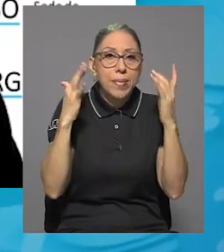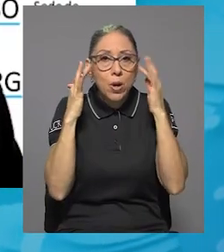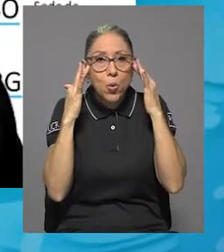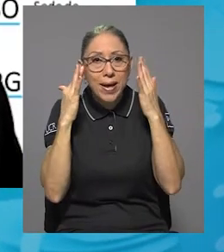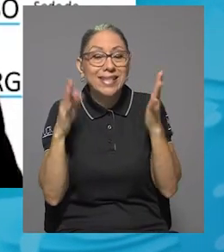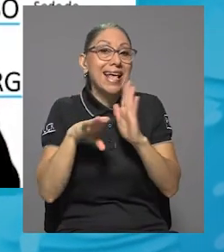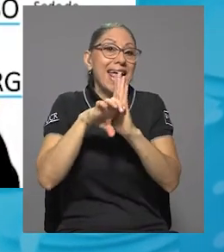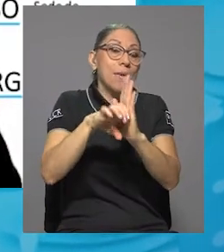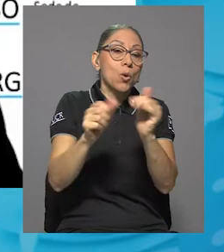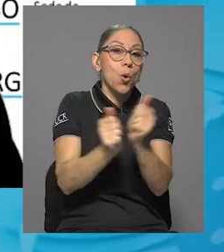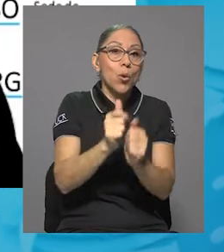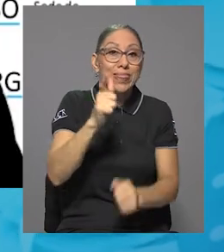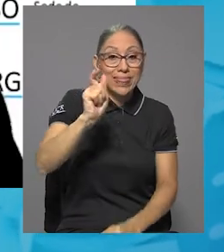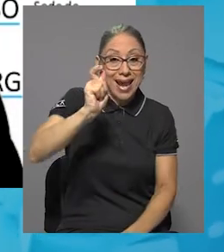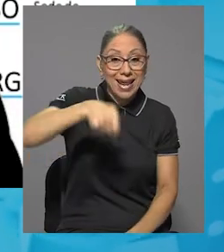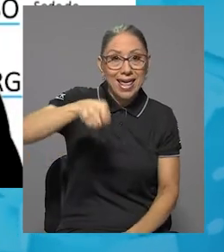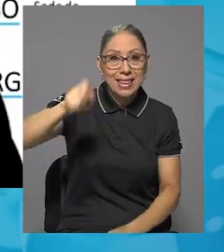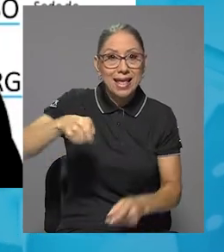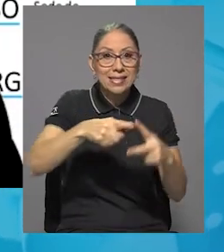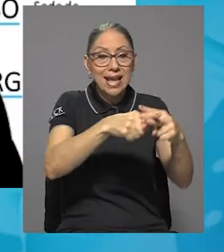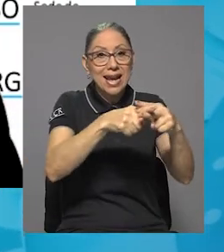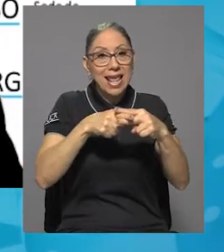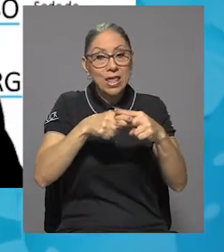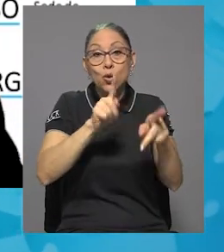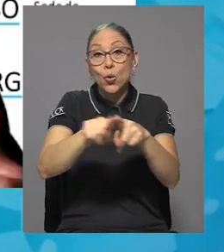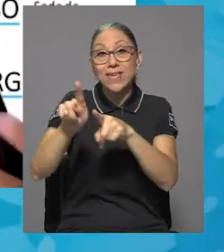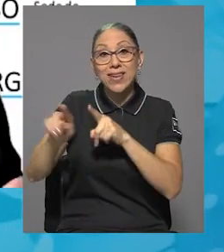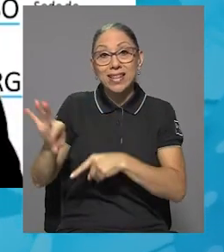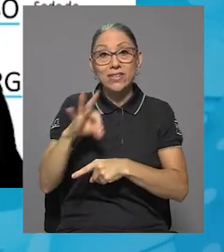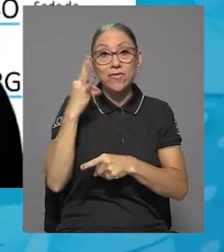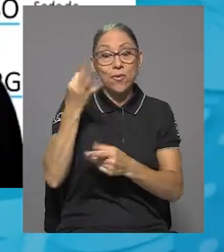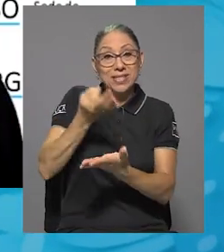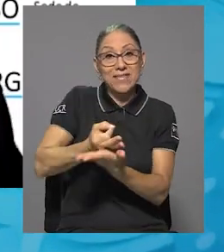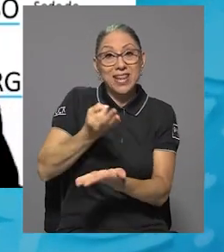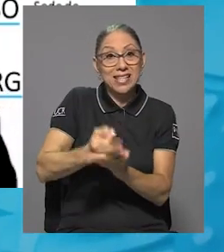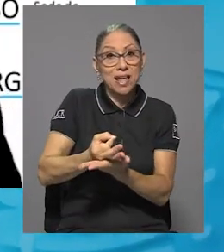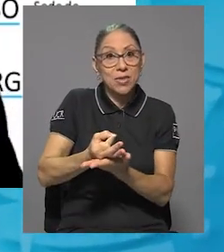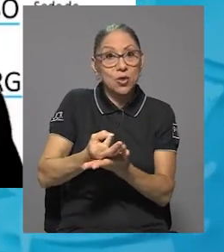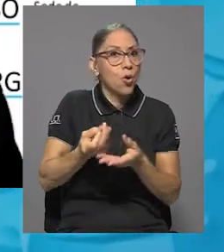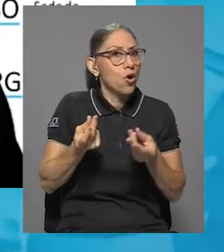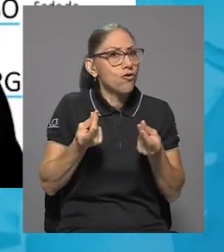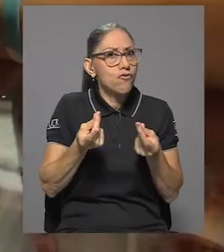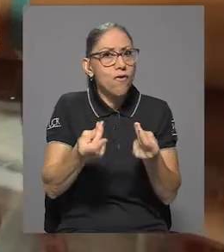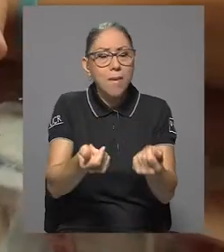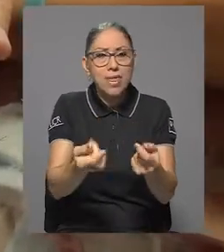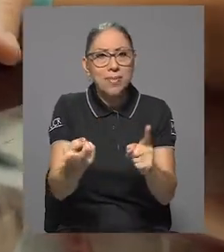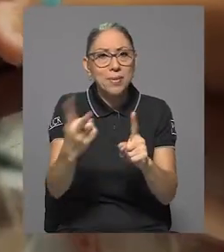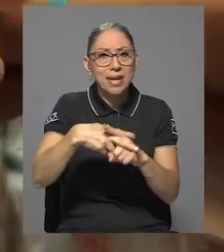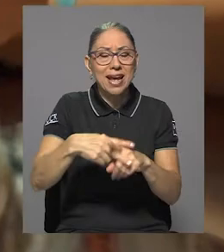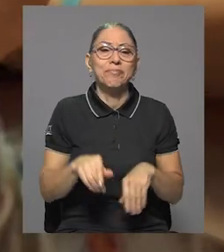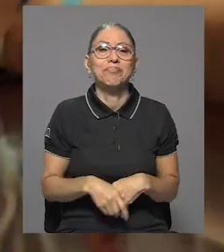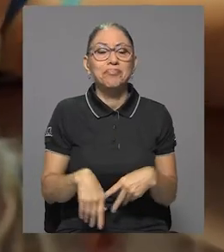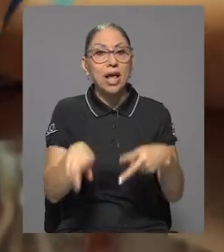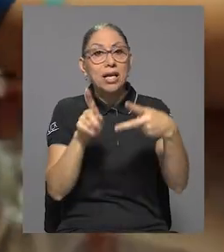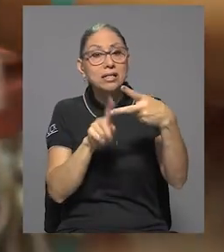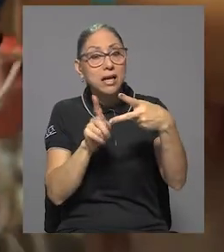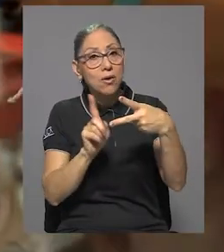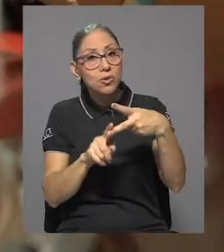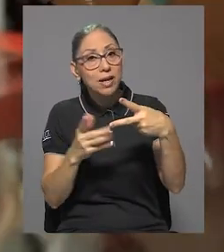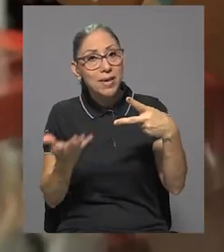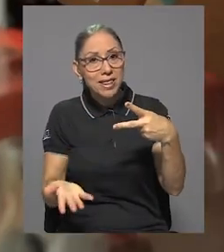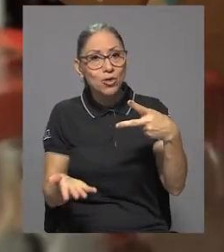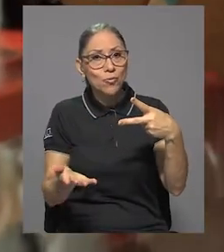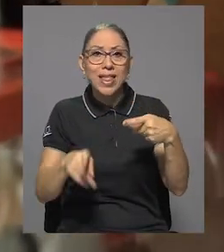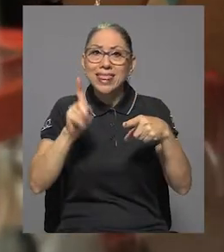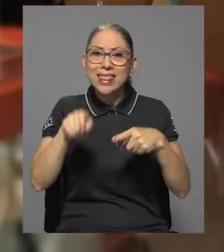esos otros medios de financiamiento que son muy rápidos de aplicar. Un segundo elemento definitivamente es la